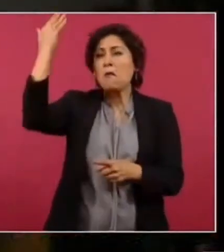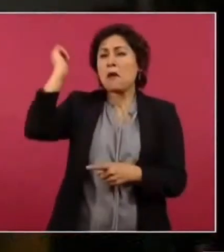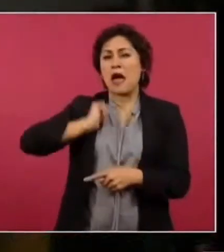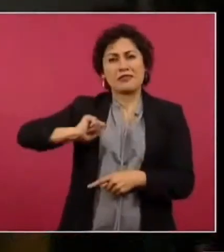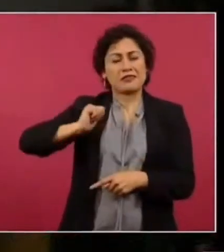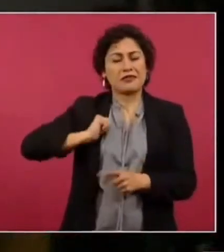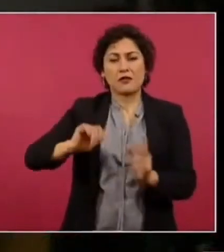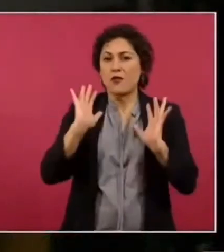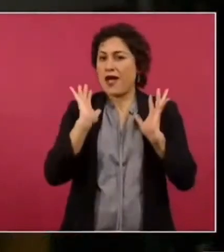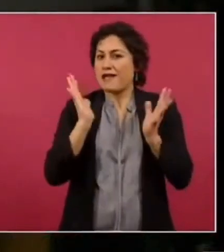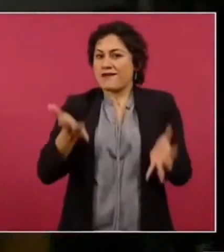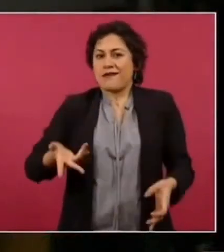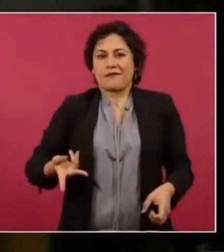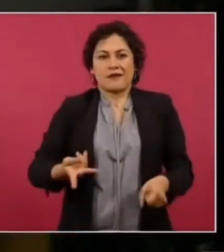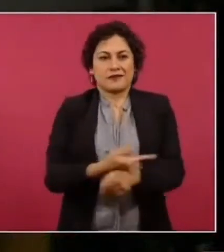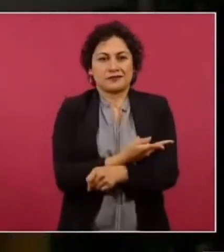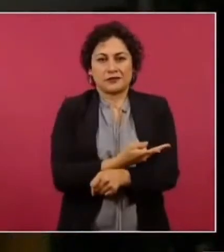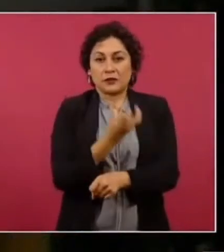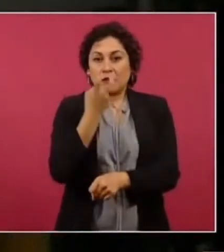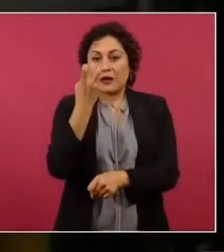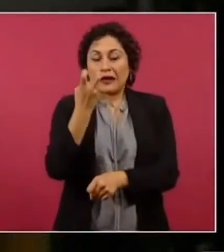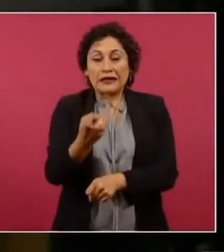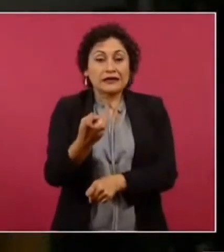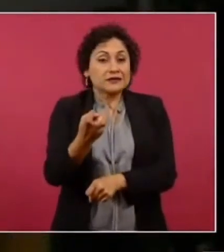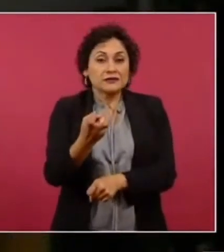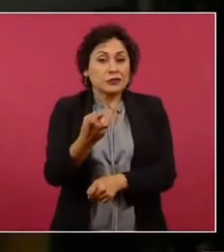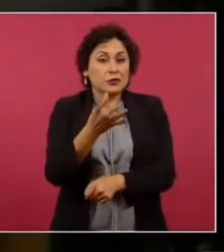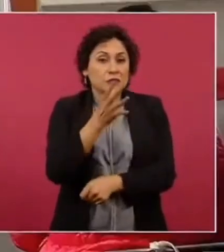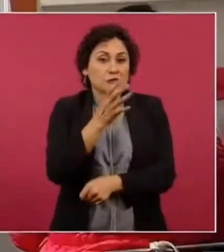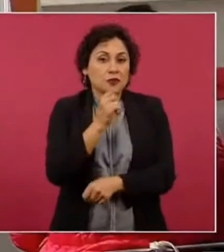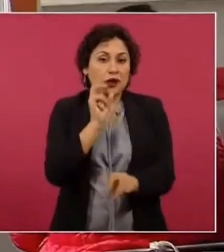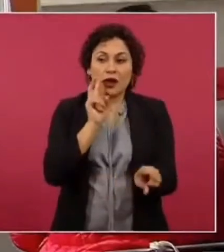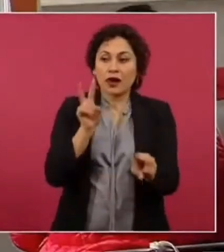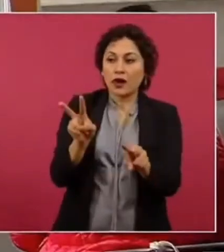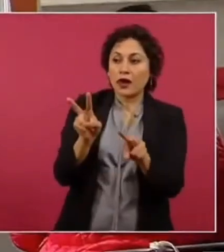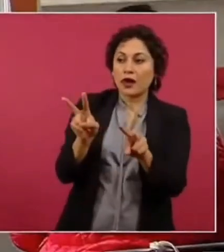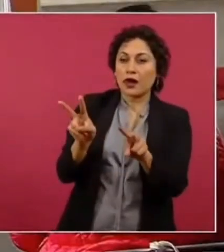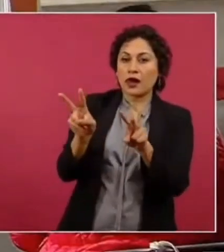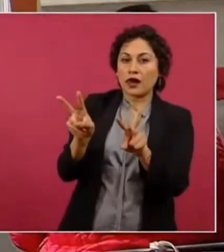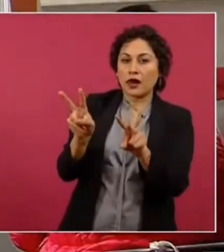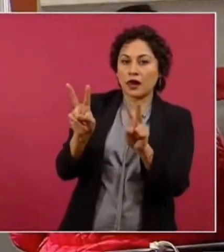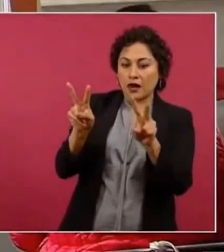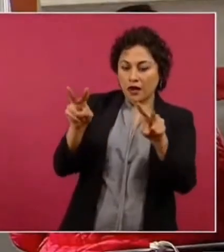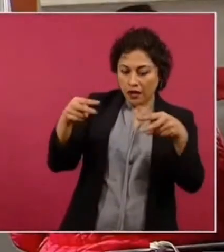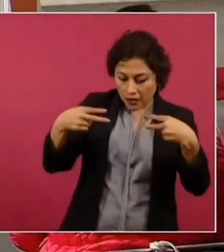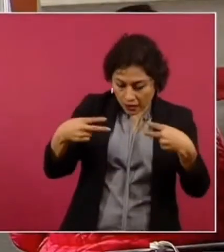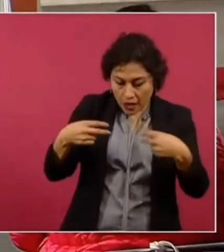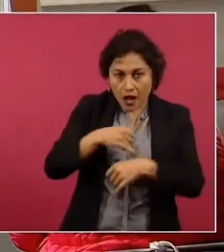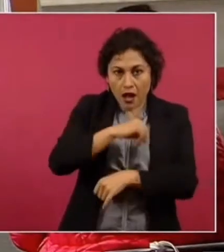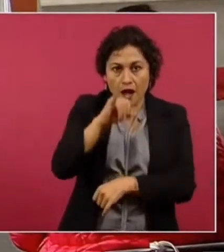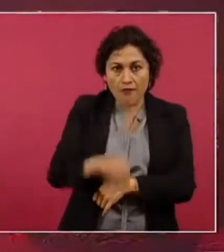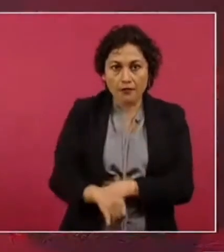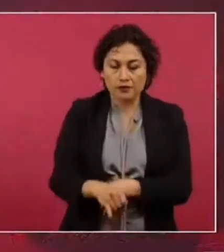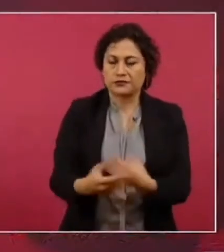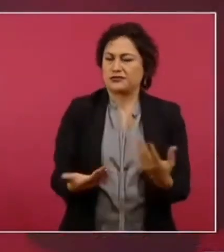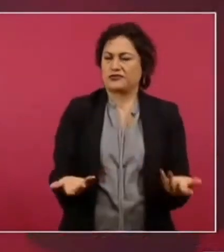no es posible pues que se siga sosteniendo